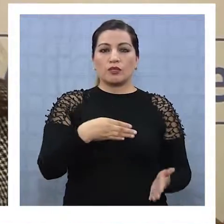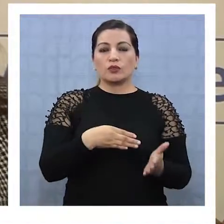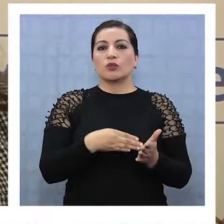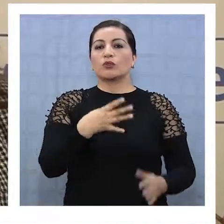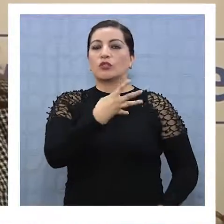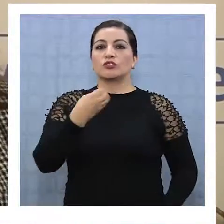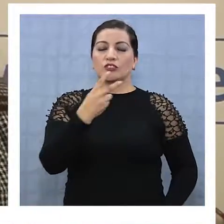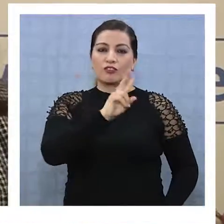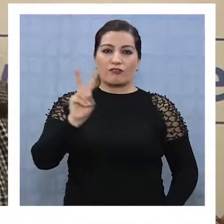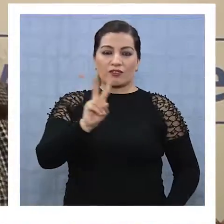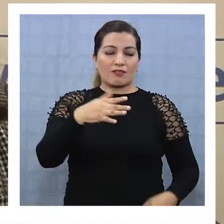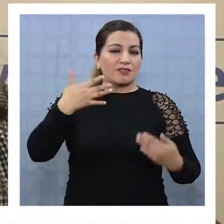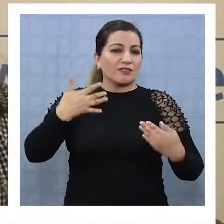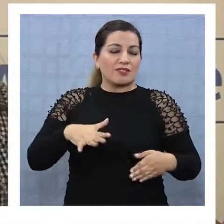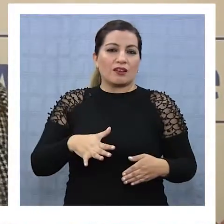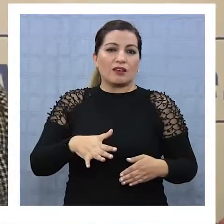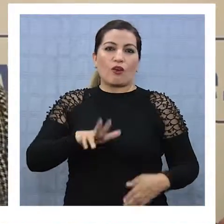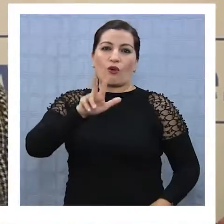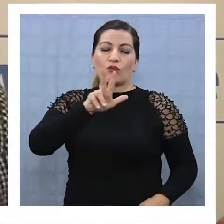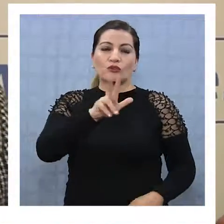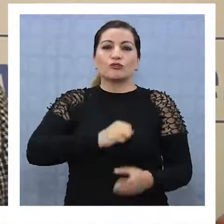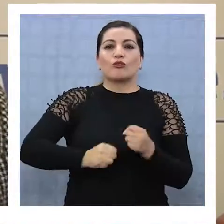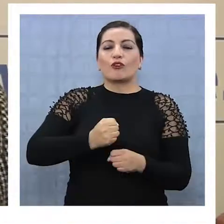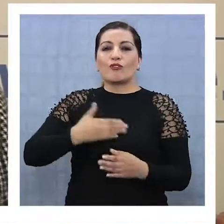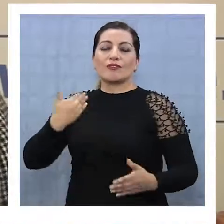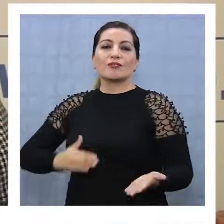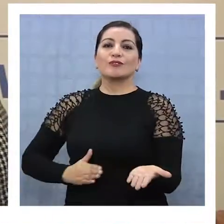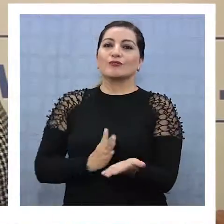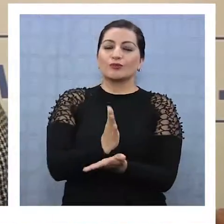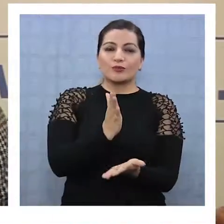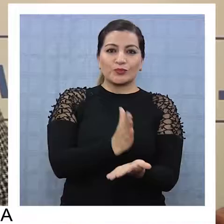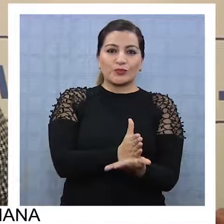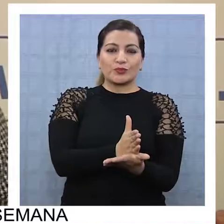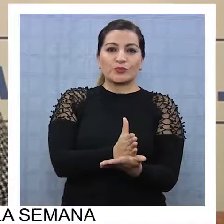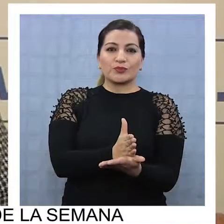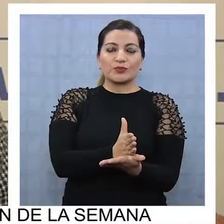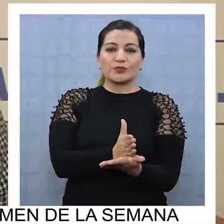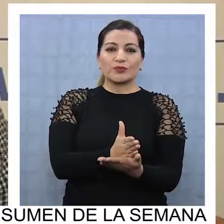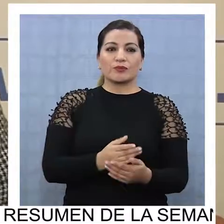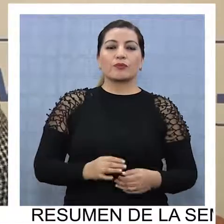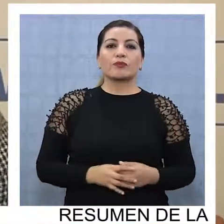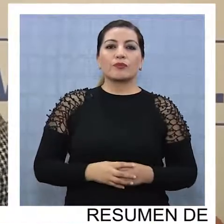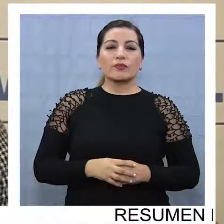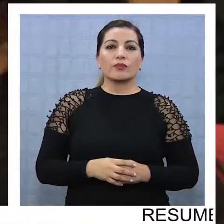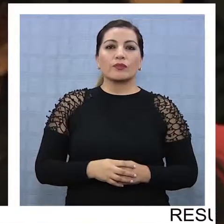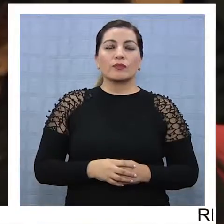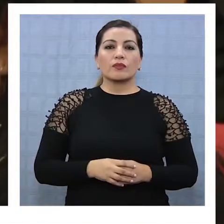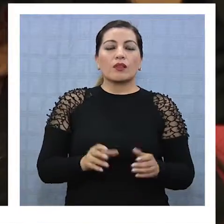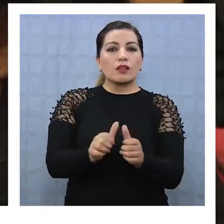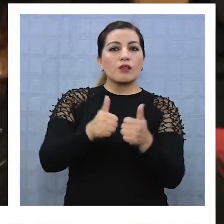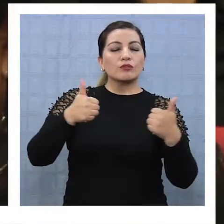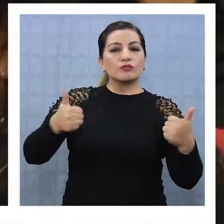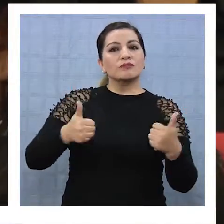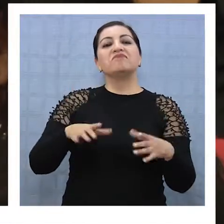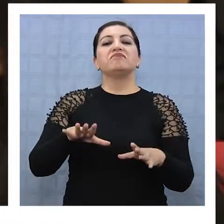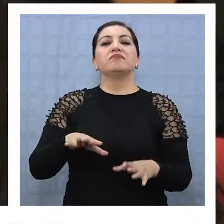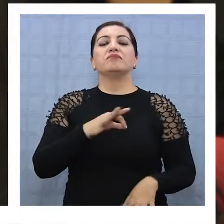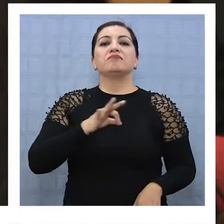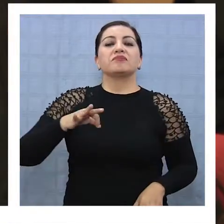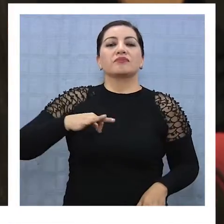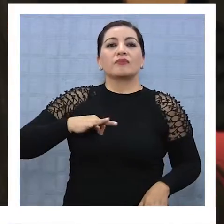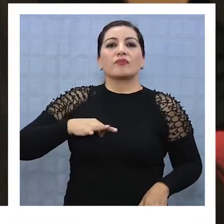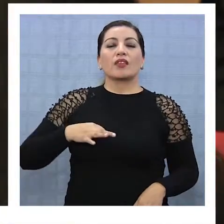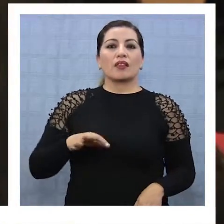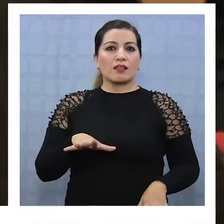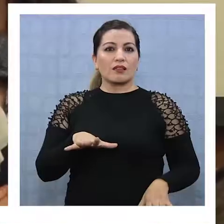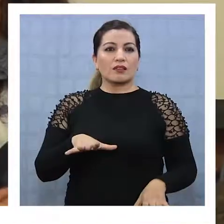20.422, que ya llevamos ocho años de vigencia. La autoridad del trabajo